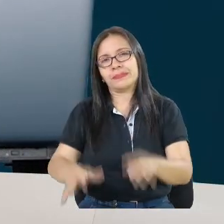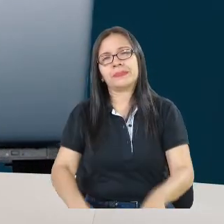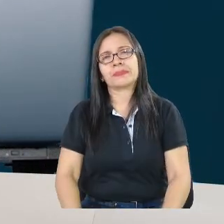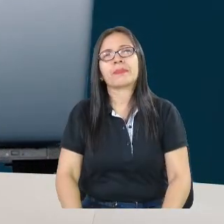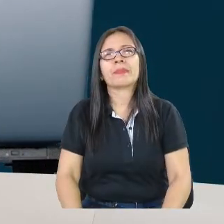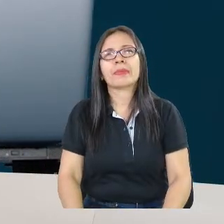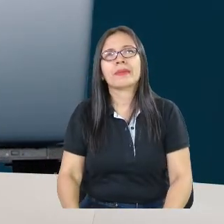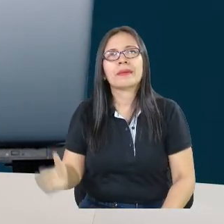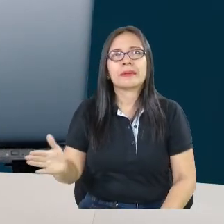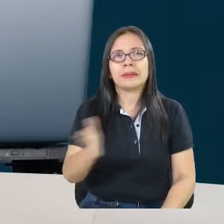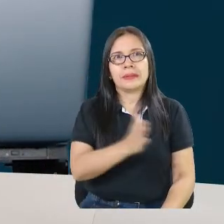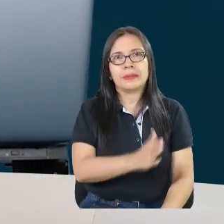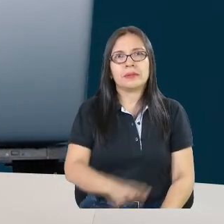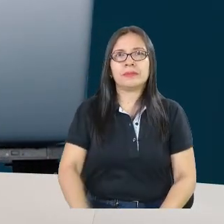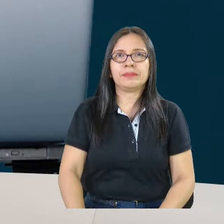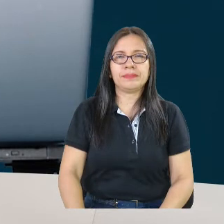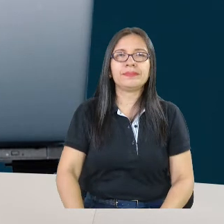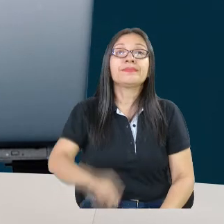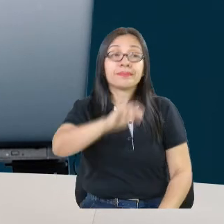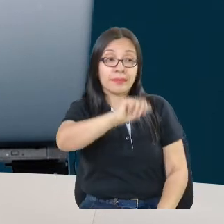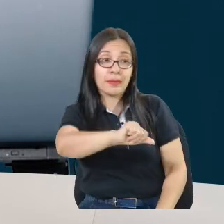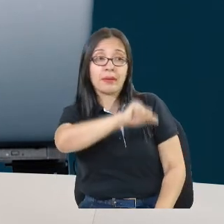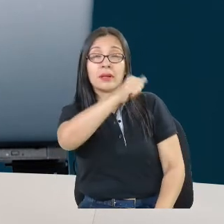El otro es el nivel del río Aguacatal.